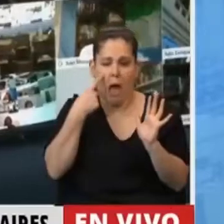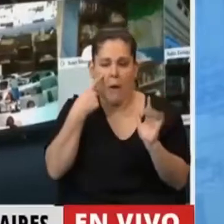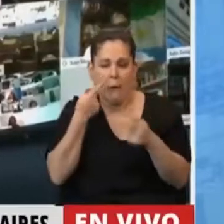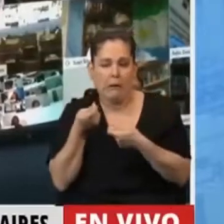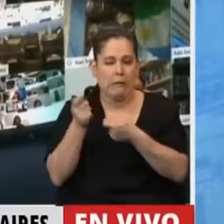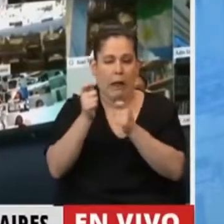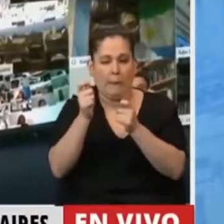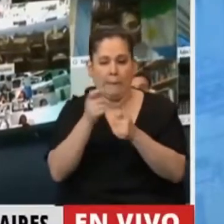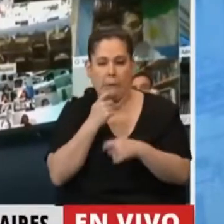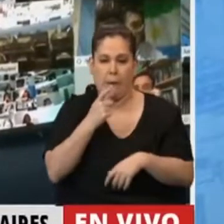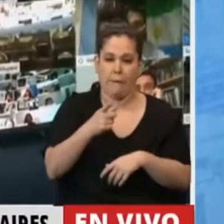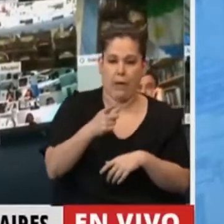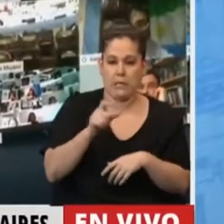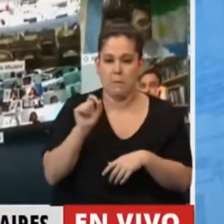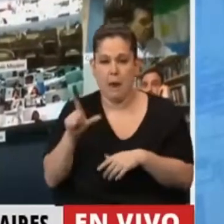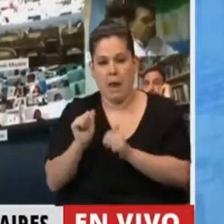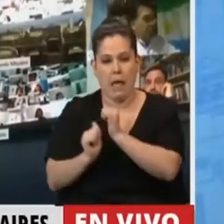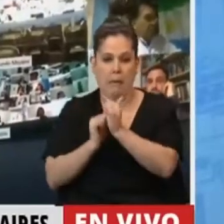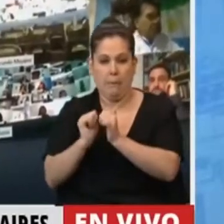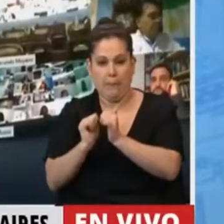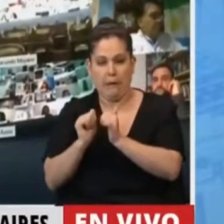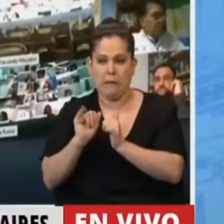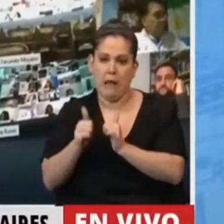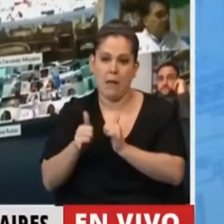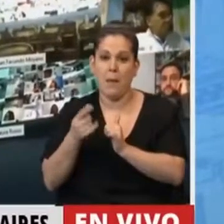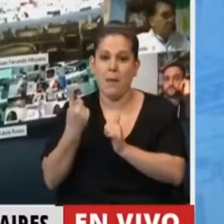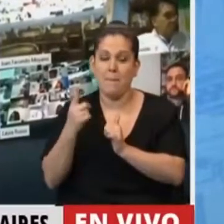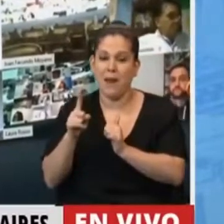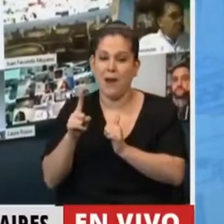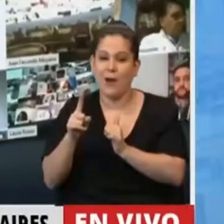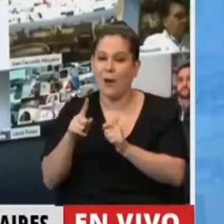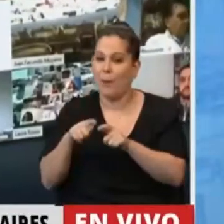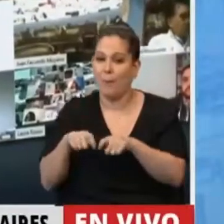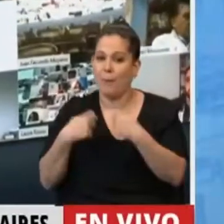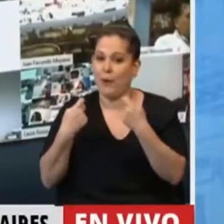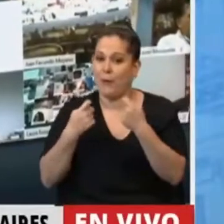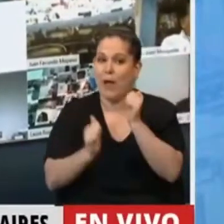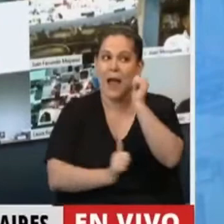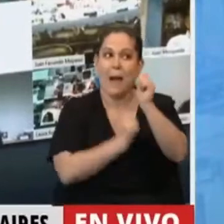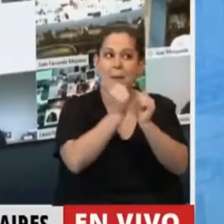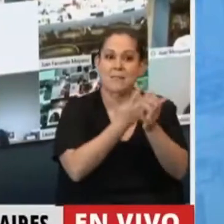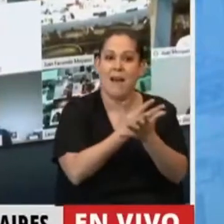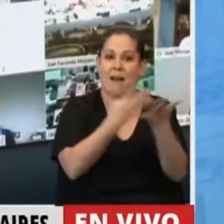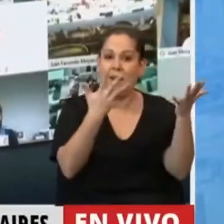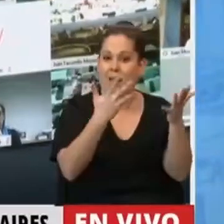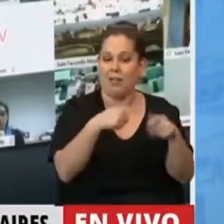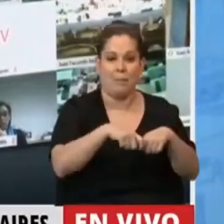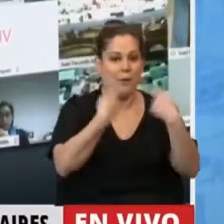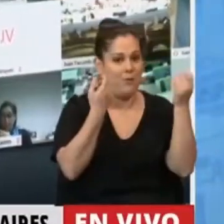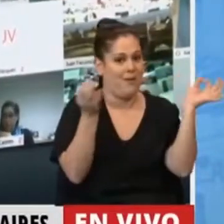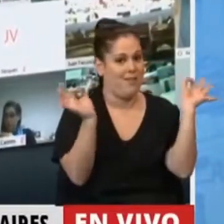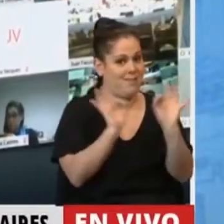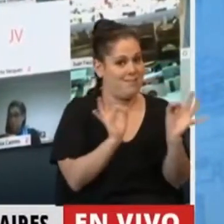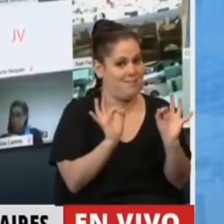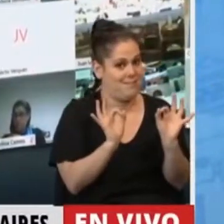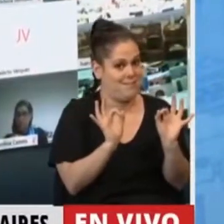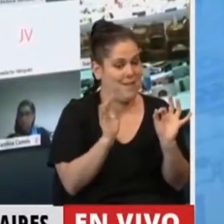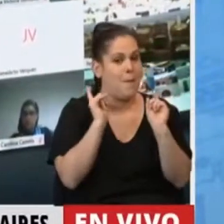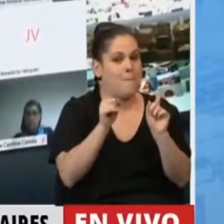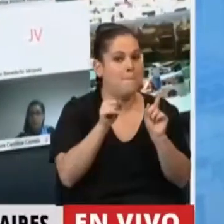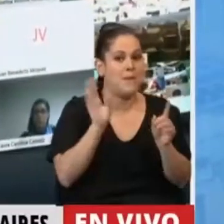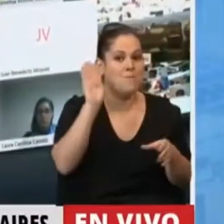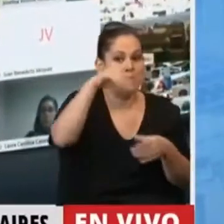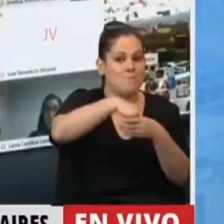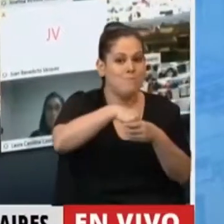trámites, se faciliten para las pymes, sin perjudicar a las grandes empresas del sector que forman parte del